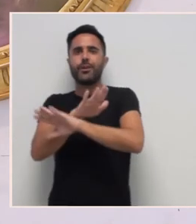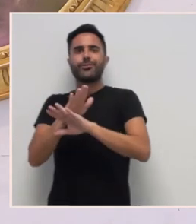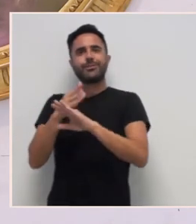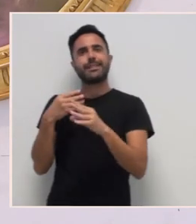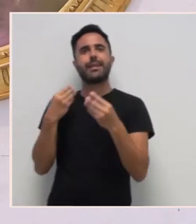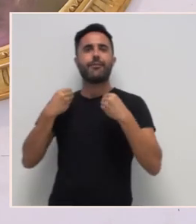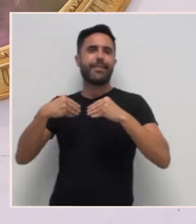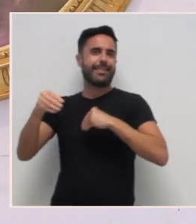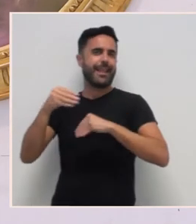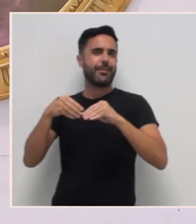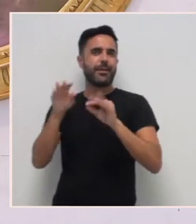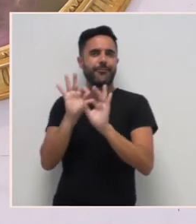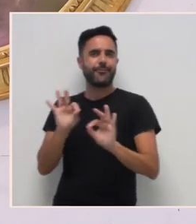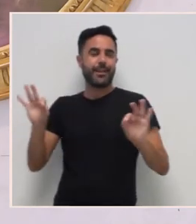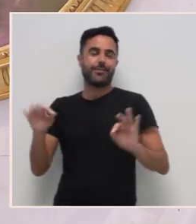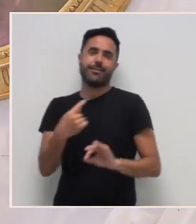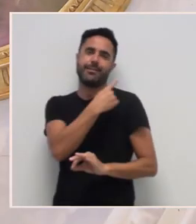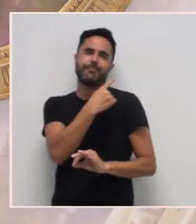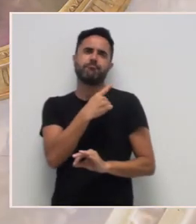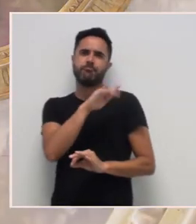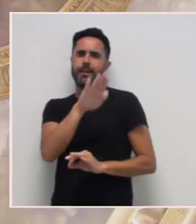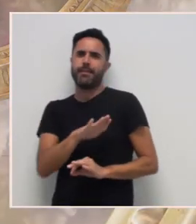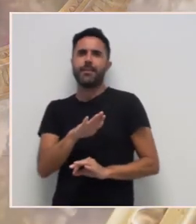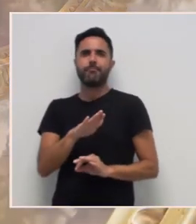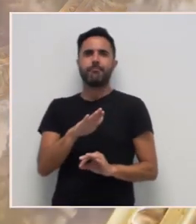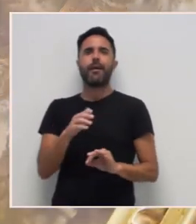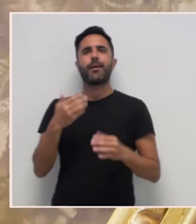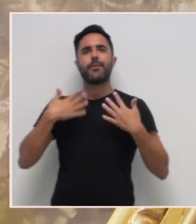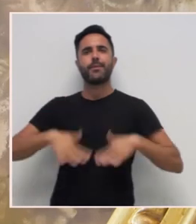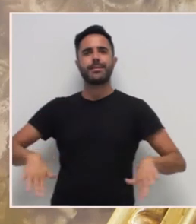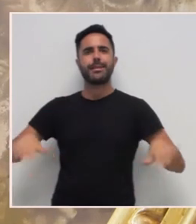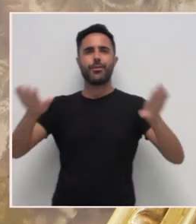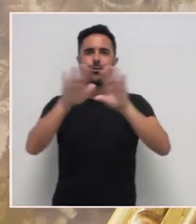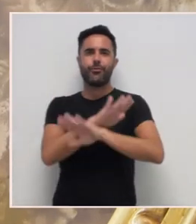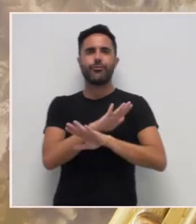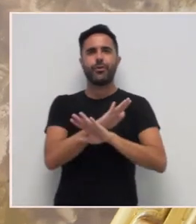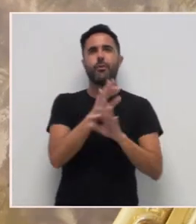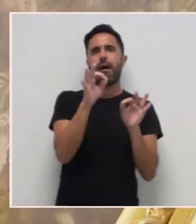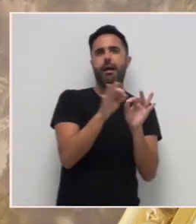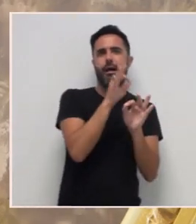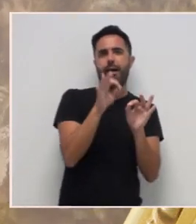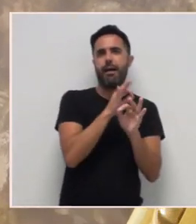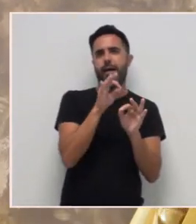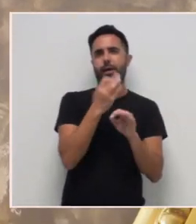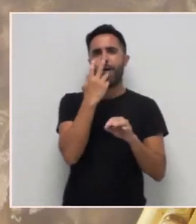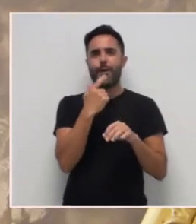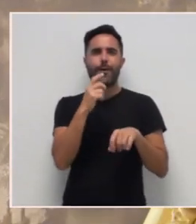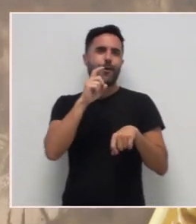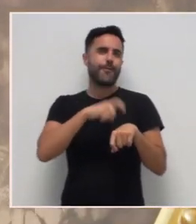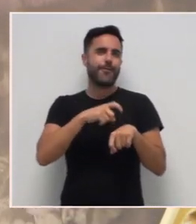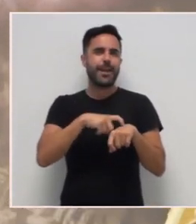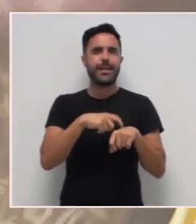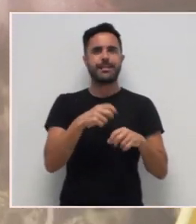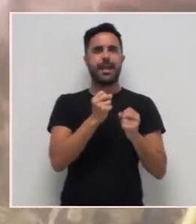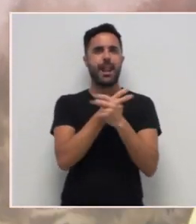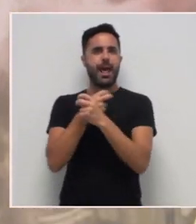Tamén totalmente decorado con encaixe beige, lazos e diferentes decoracións